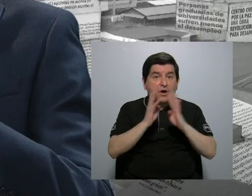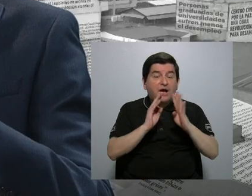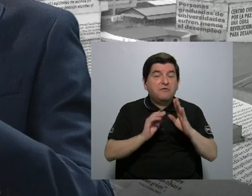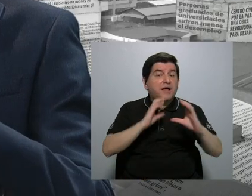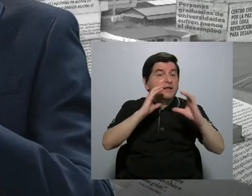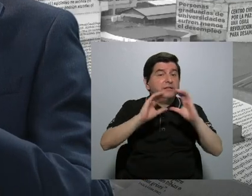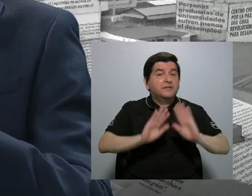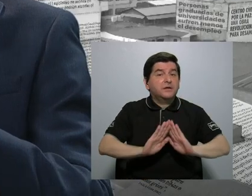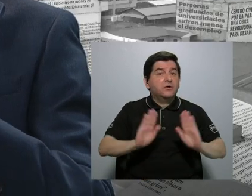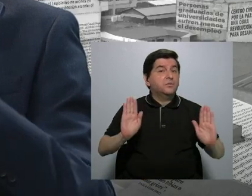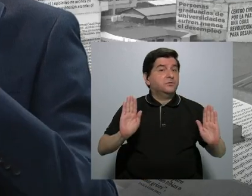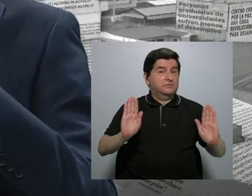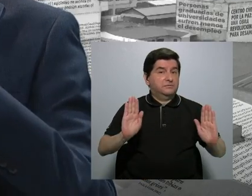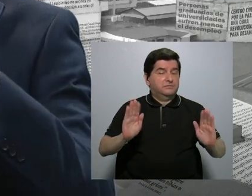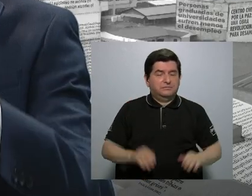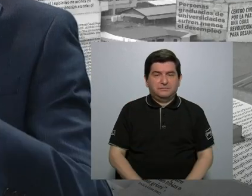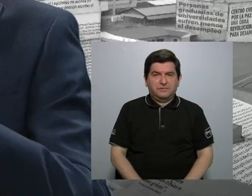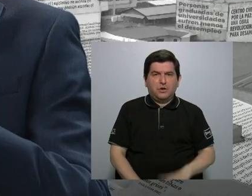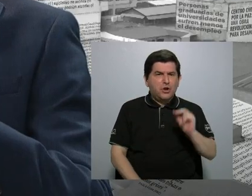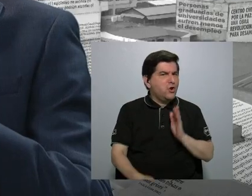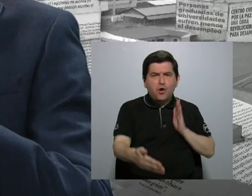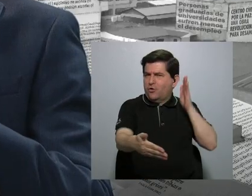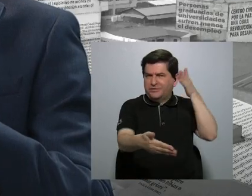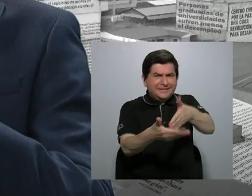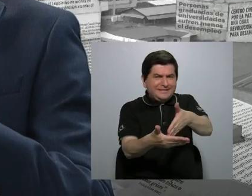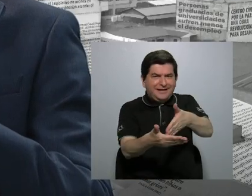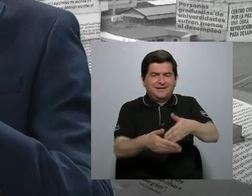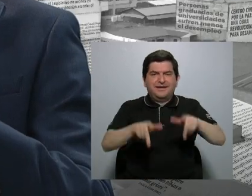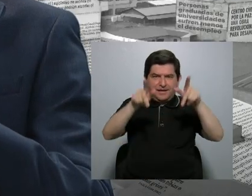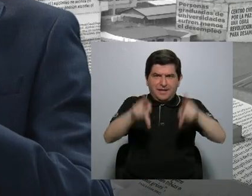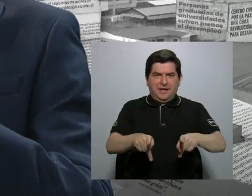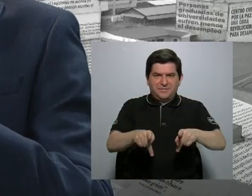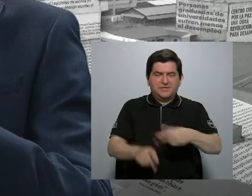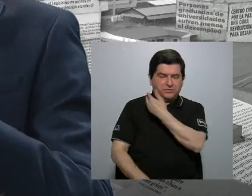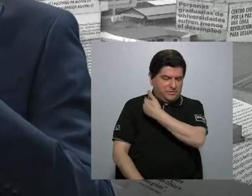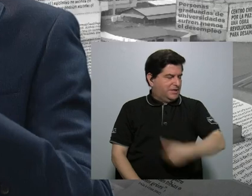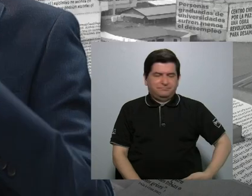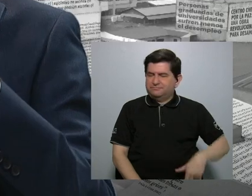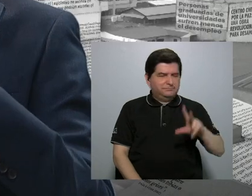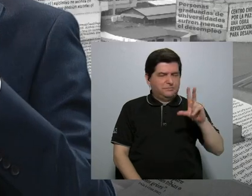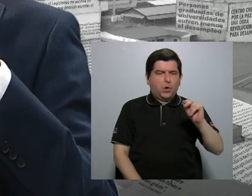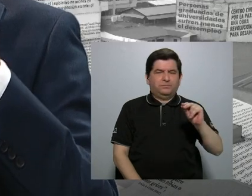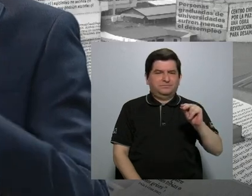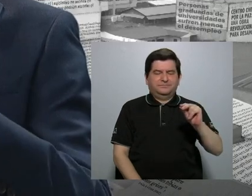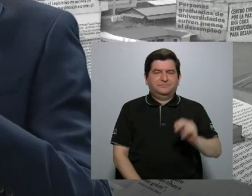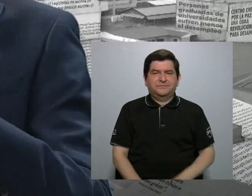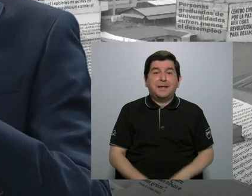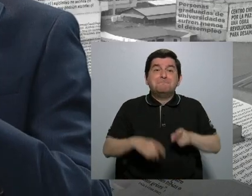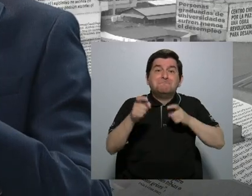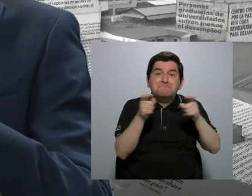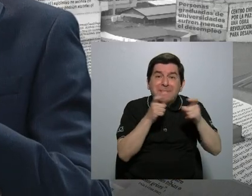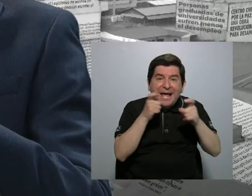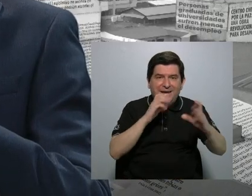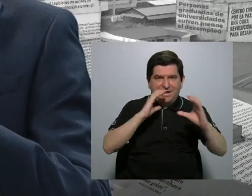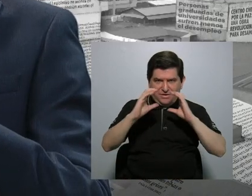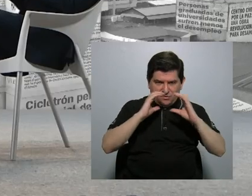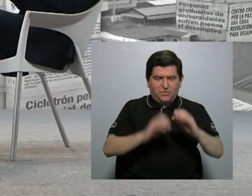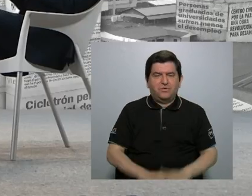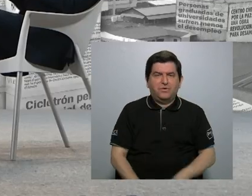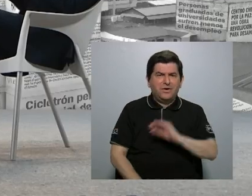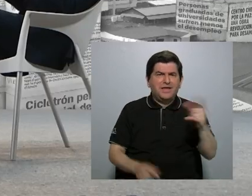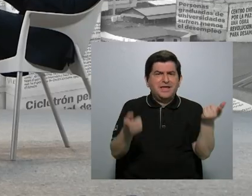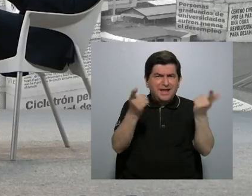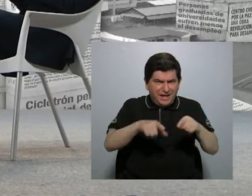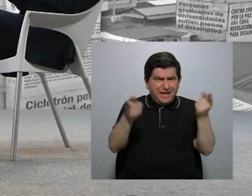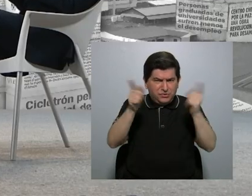comunicación. De comunicación. No es un ataque a la figura del presidente, sino al manejo de comunicación. Y a los hechos